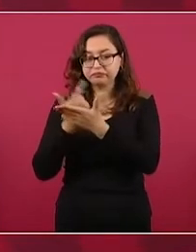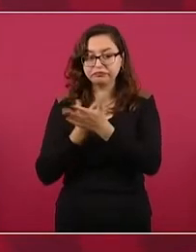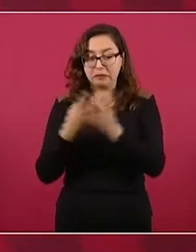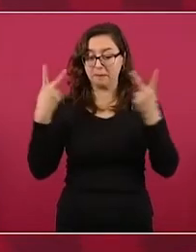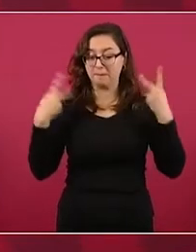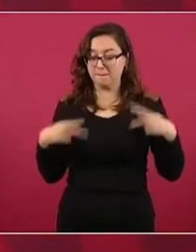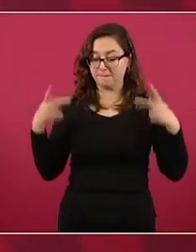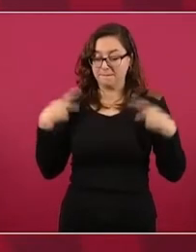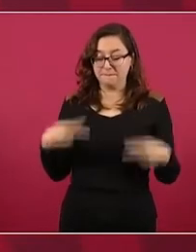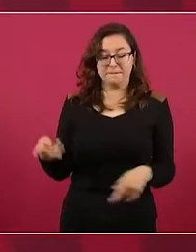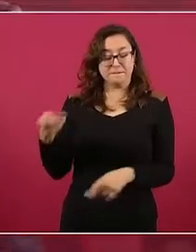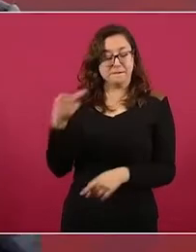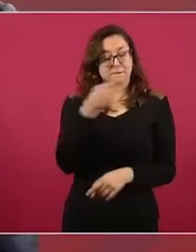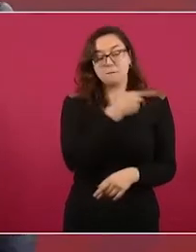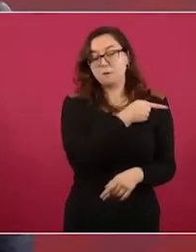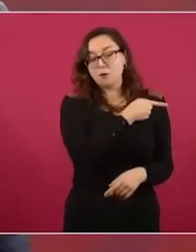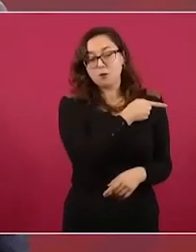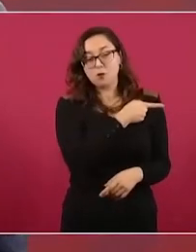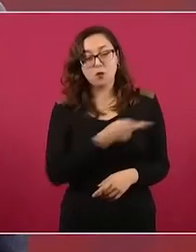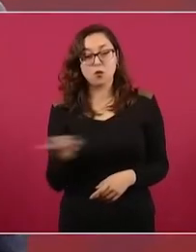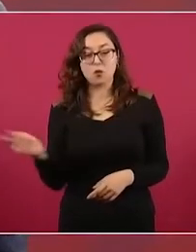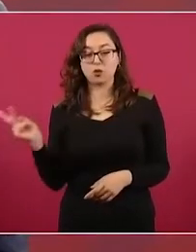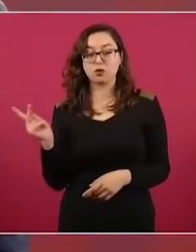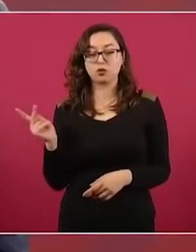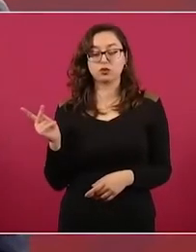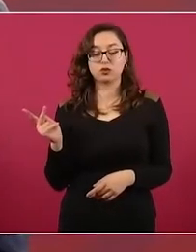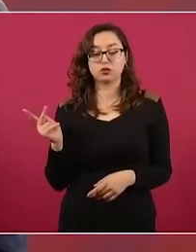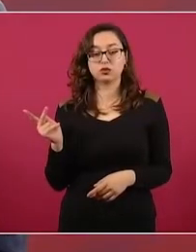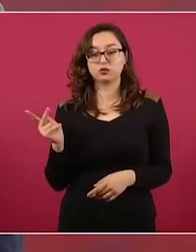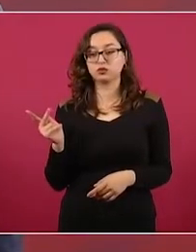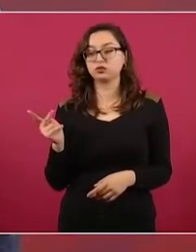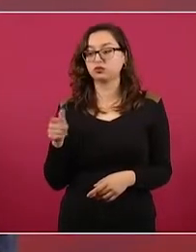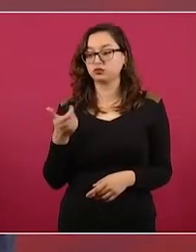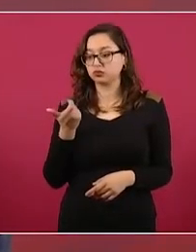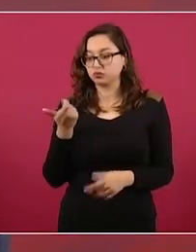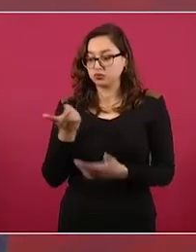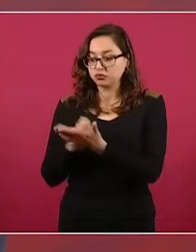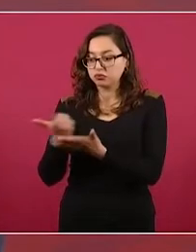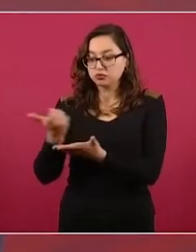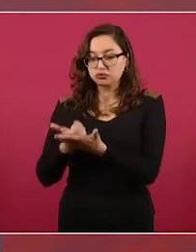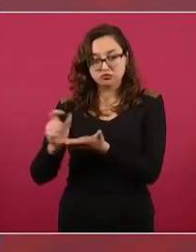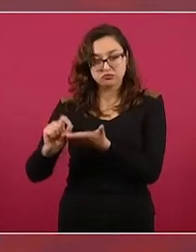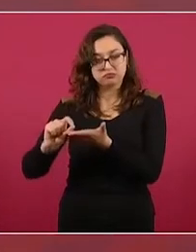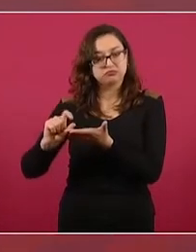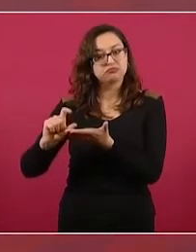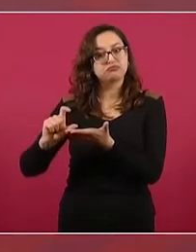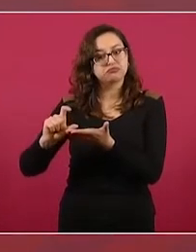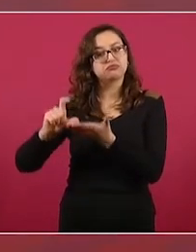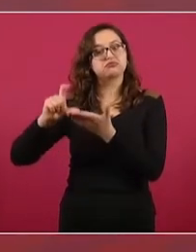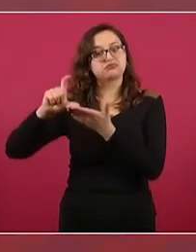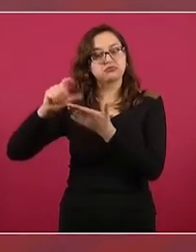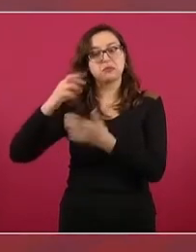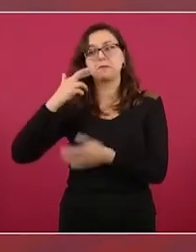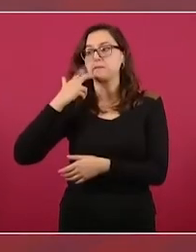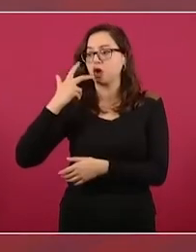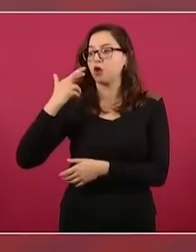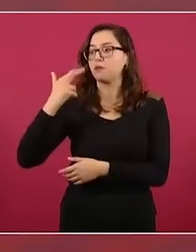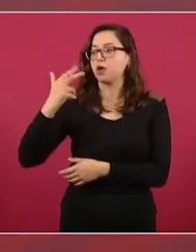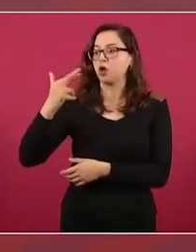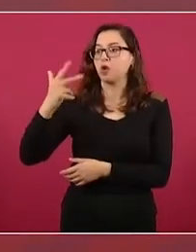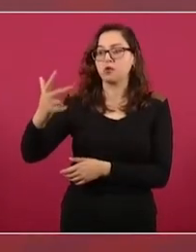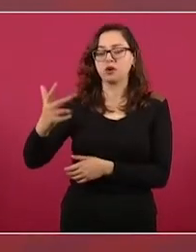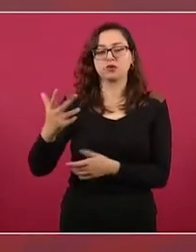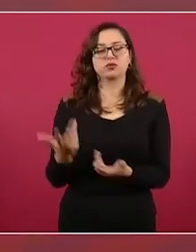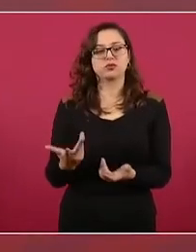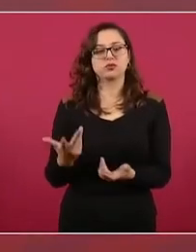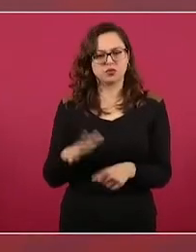aumentaron sus ingresos, y esto se debe a tres